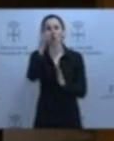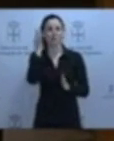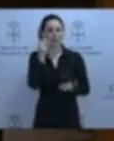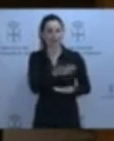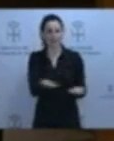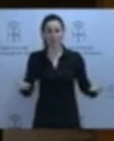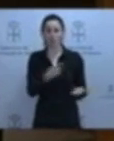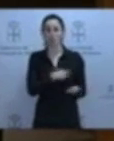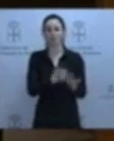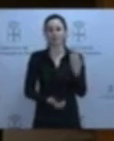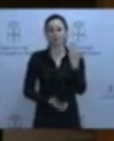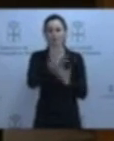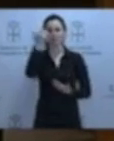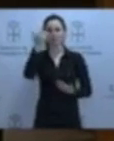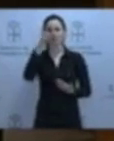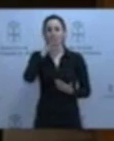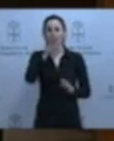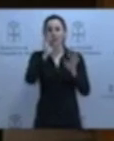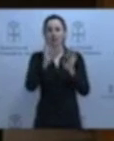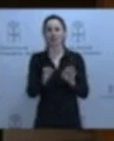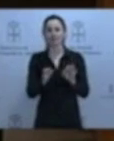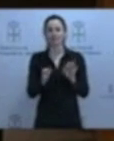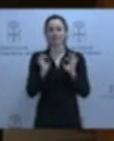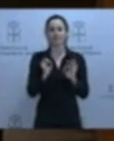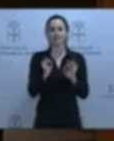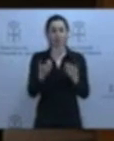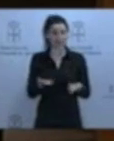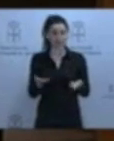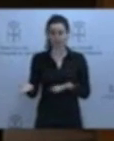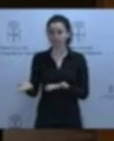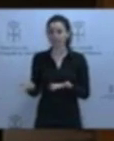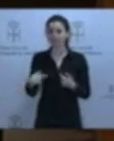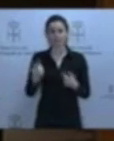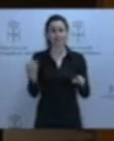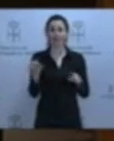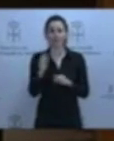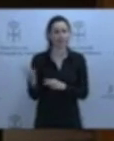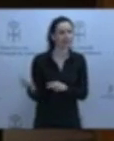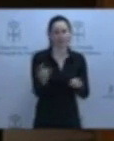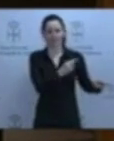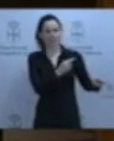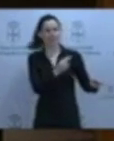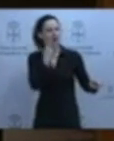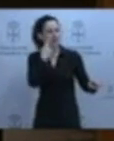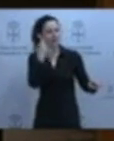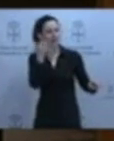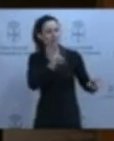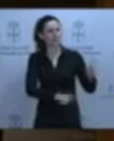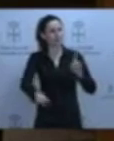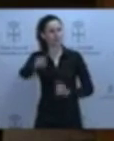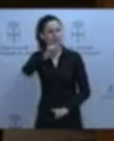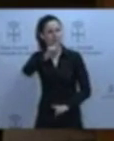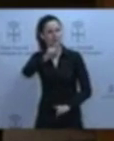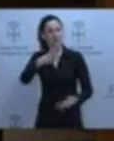Federal. Así que el problema tiene que ser otro. Y vamos a mirar a otro lado para comprender cuál es el problema. Chimo Puig